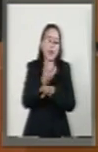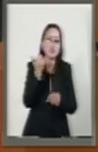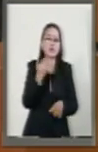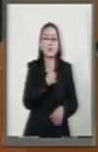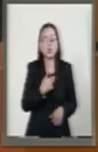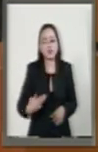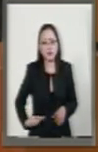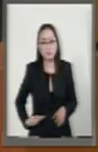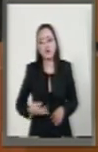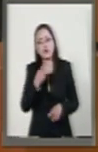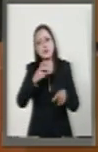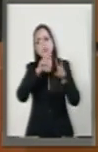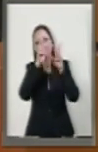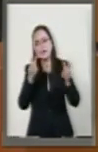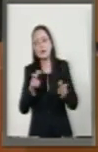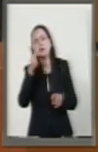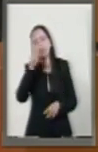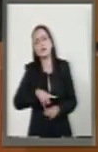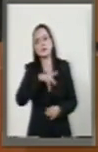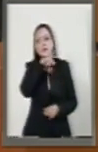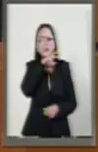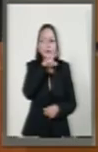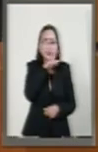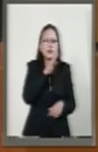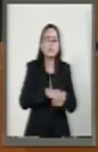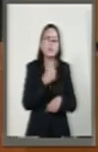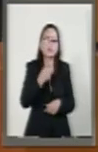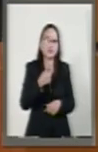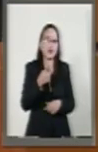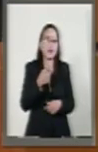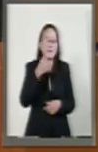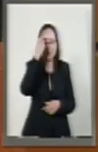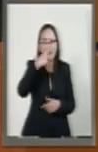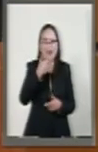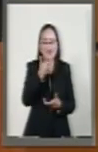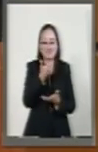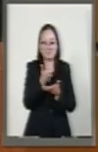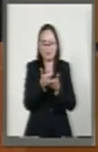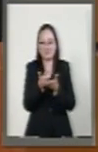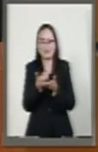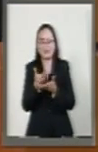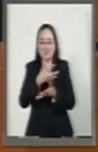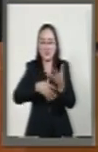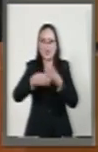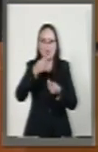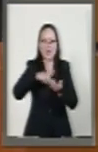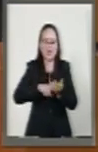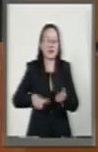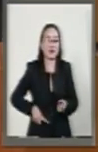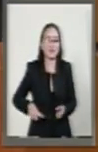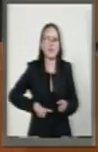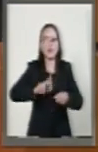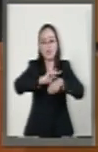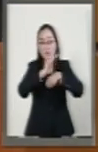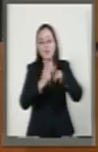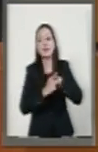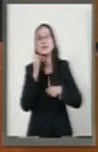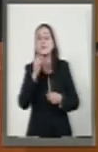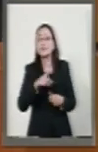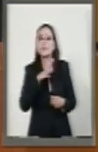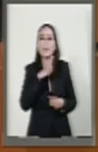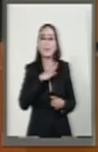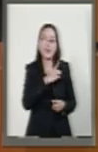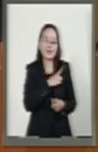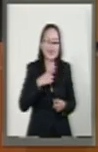es un tema realmente preocupante para las finanzas públicas de nuestro país. Y no solamente esa, también la